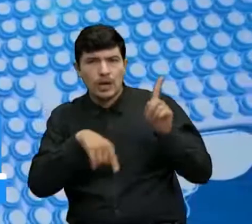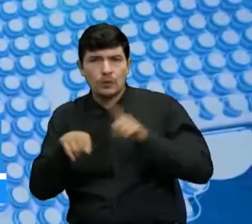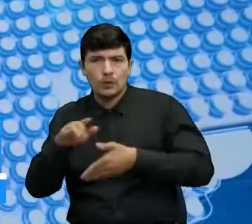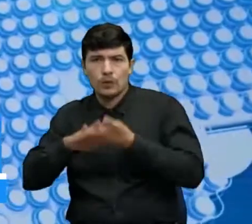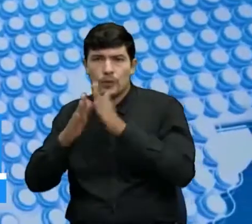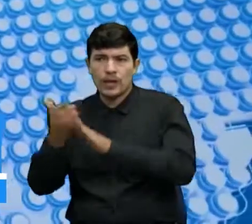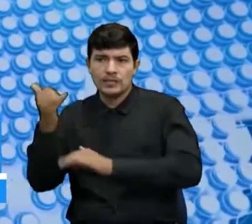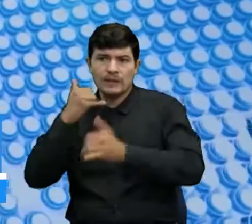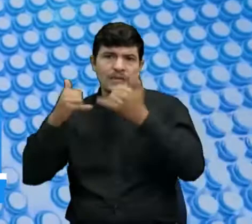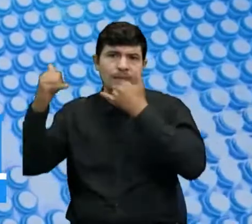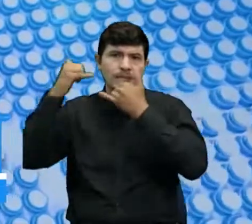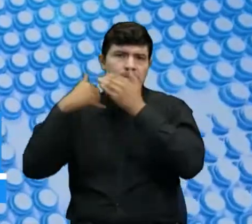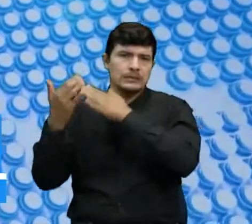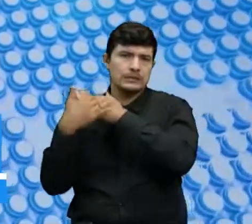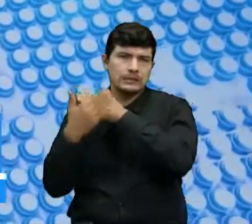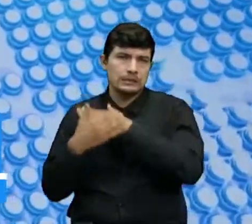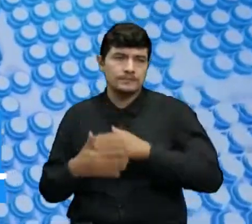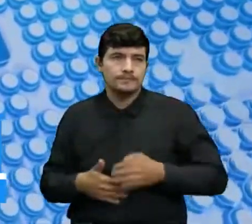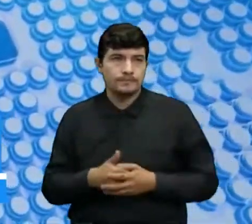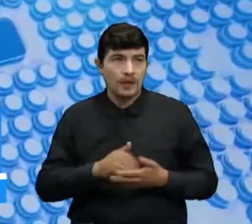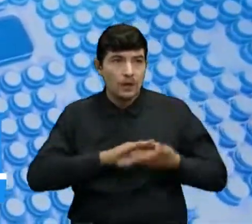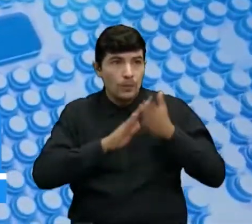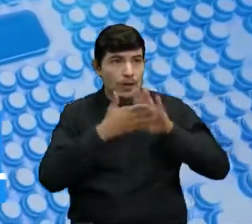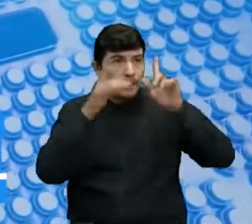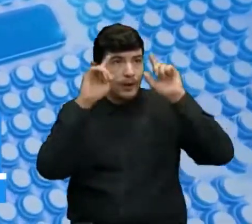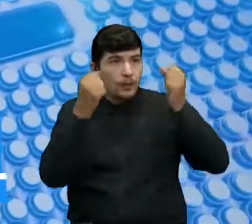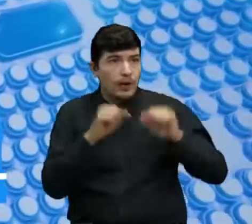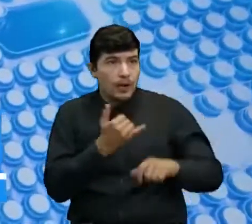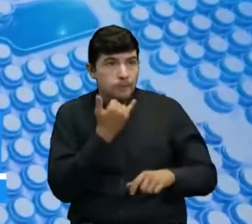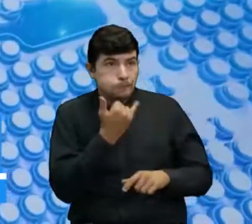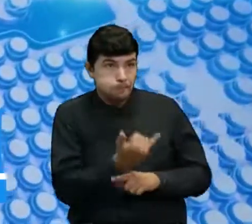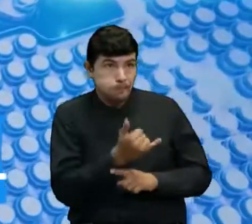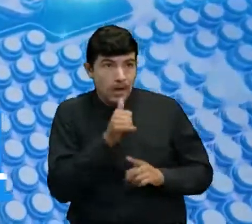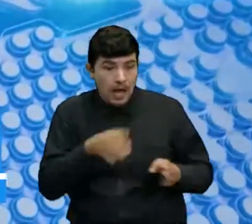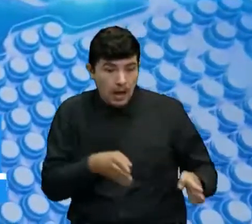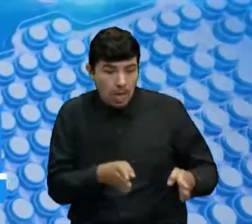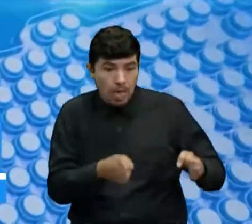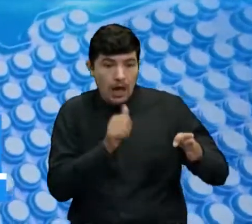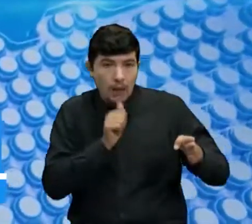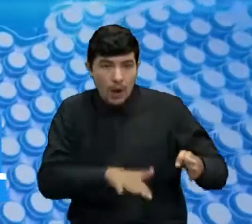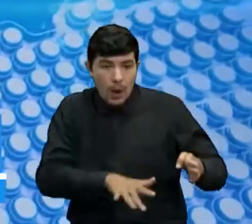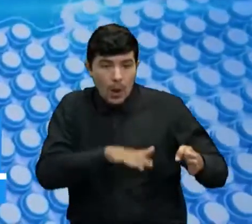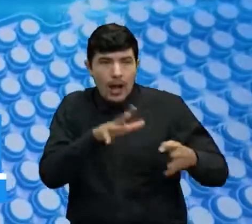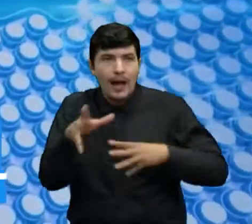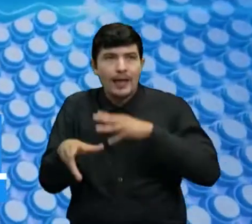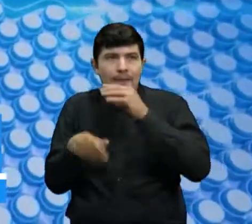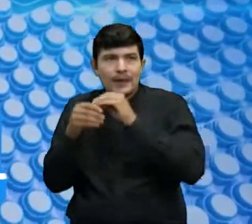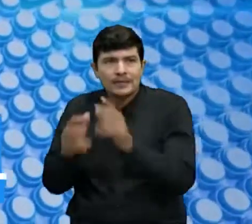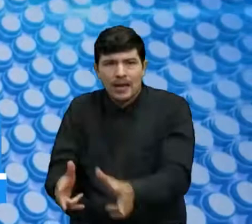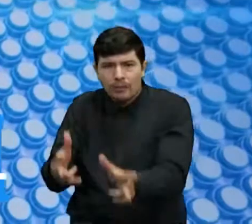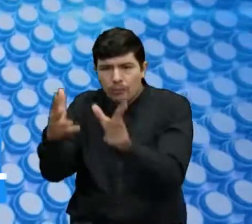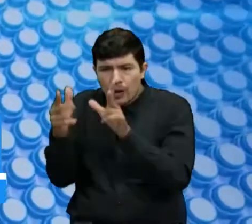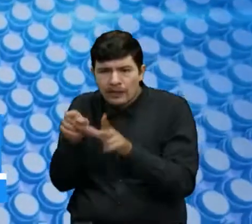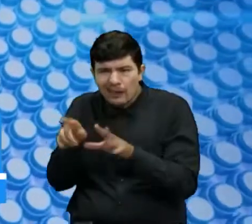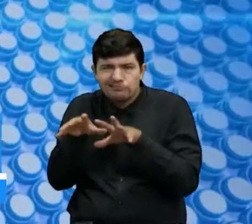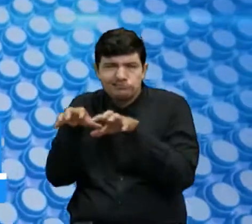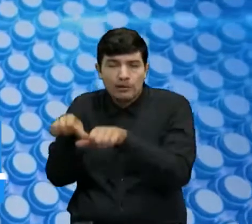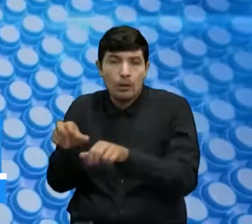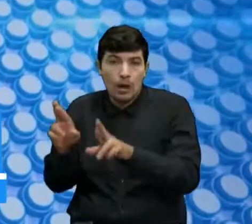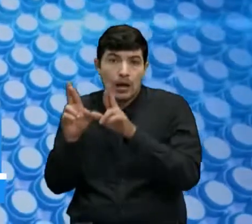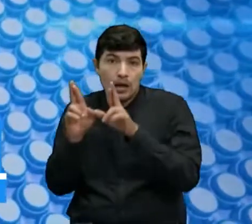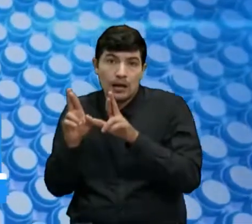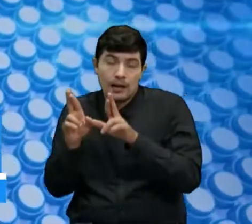de la comunidad. La preocupación de la comunidad no solo radica en la inundación que provoca las fuertes lluvias, sino el viejo puente que está ubicado en el sector. Temen que la